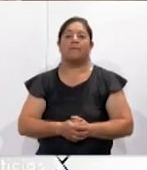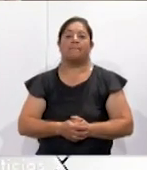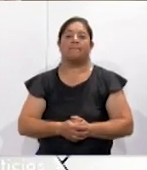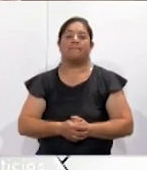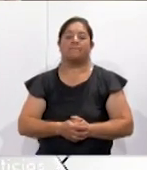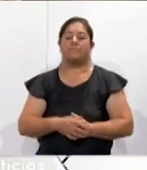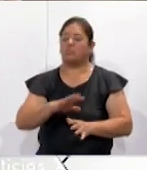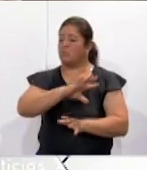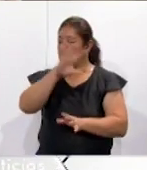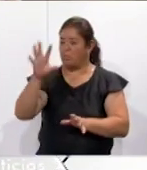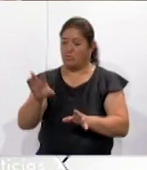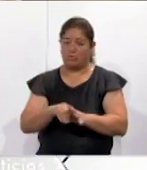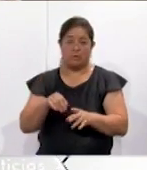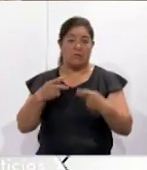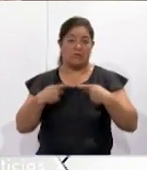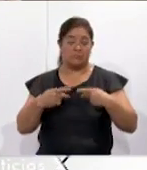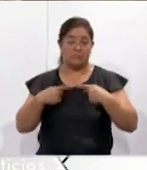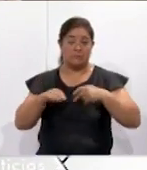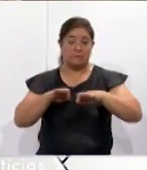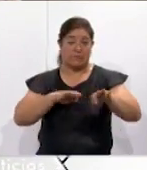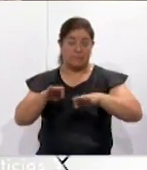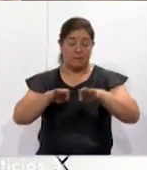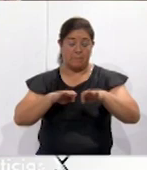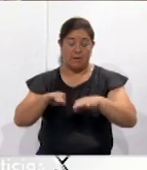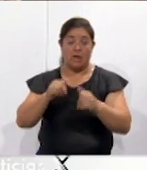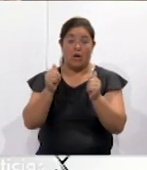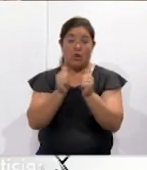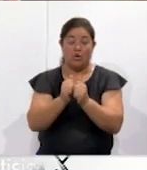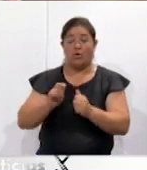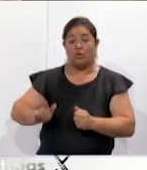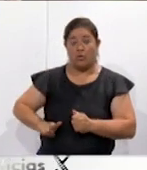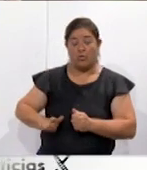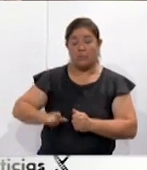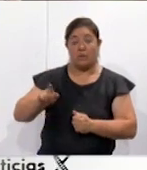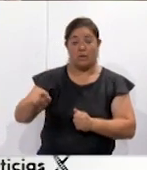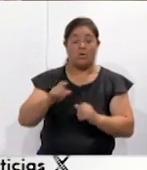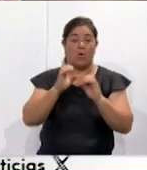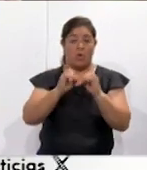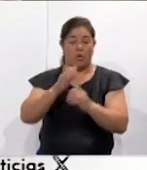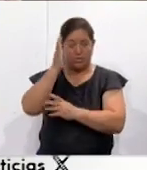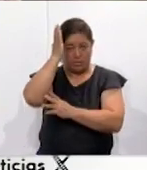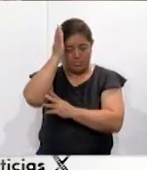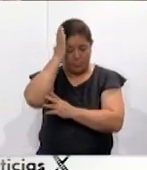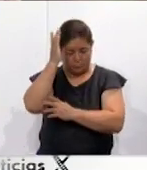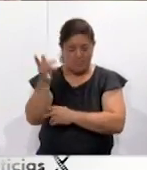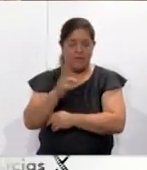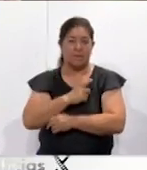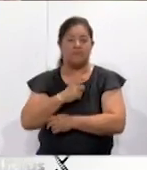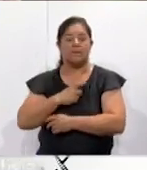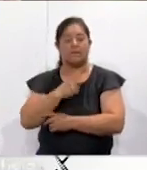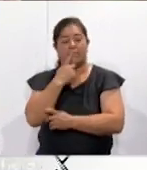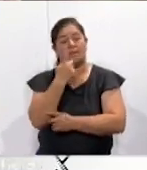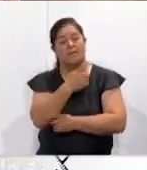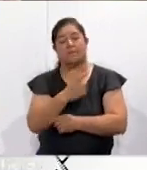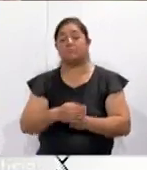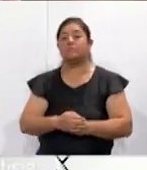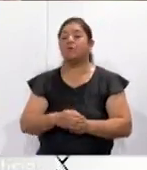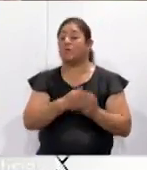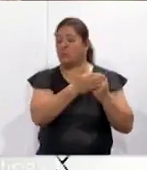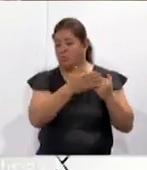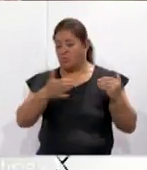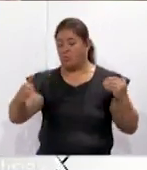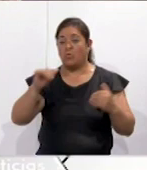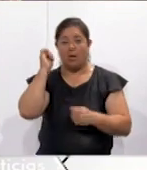recurso público o realice actos de autoridad. ¿Hasta cuándo es esto? Es todo el mes de abril que tienen